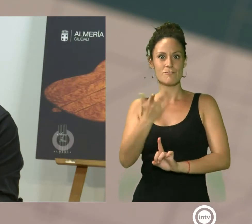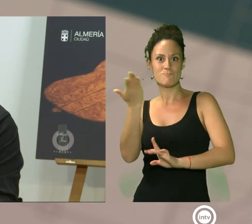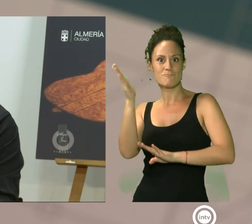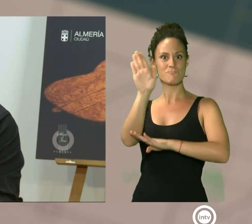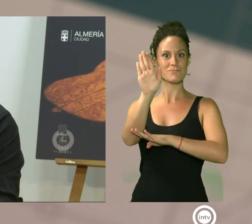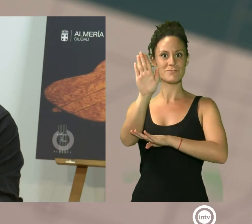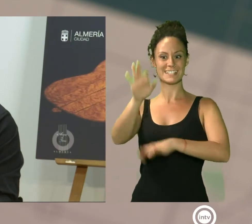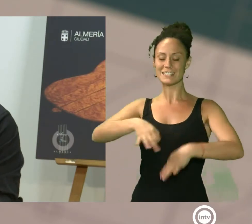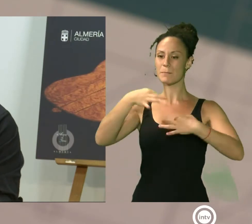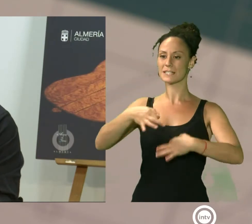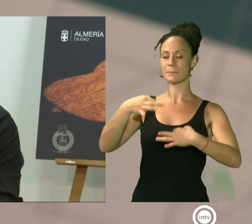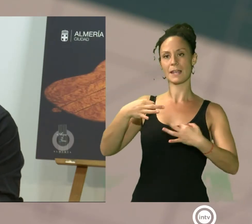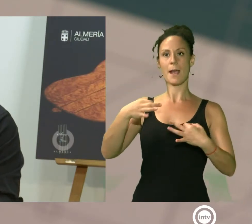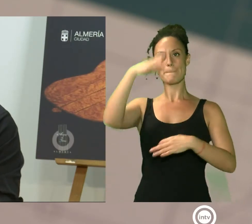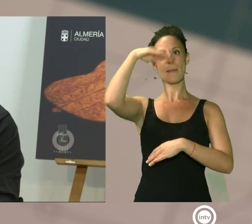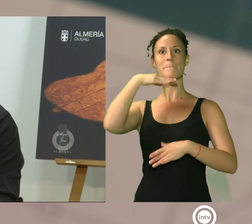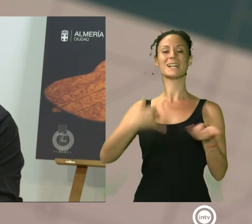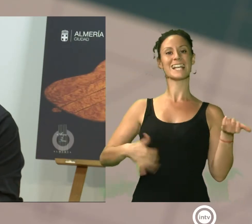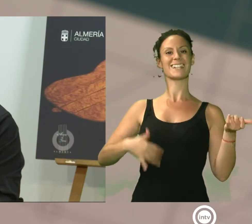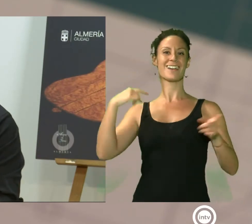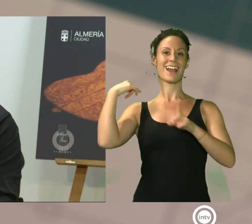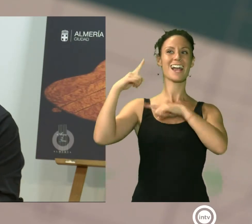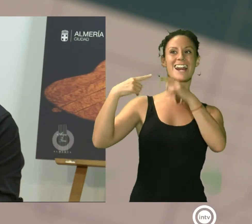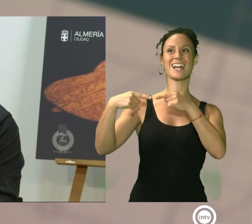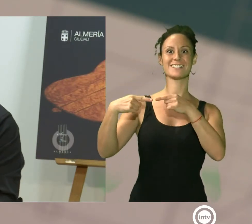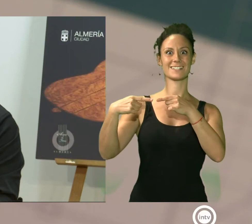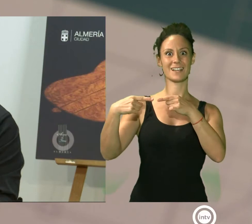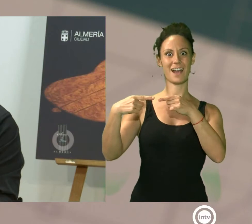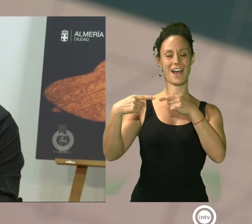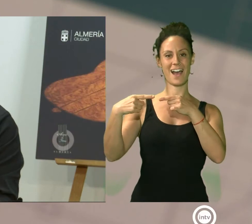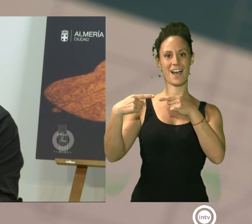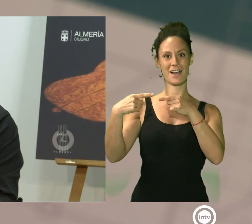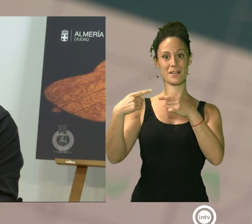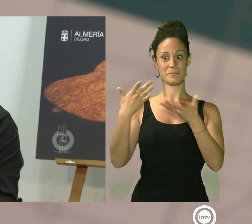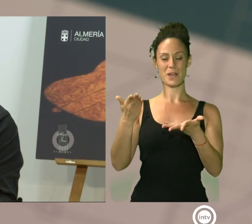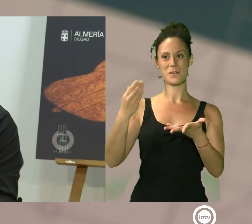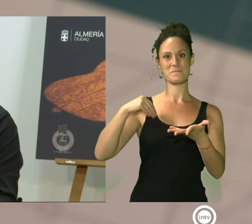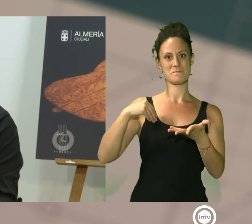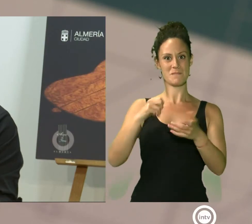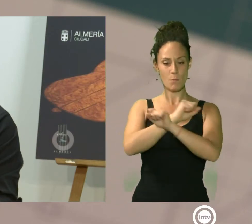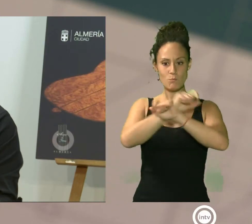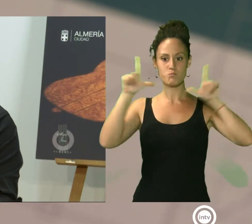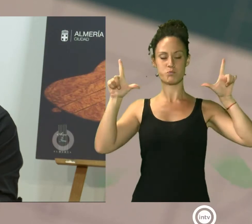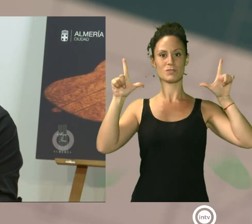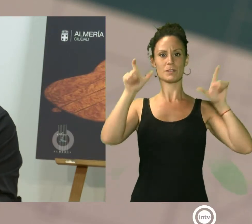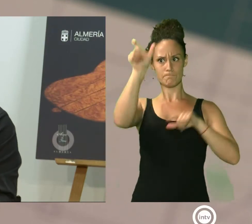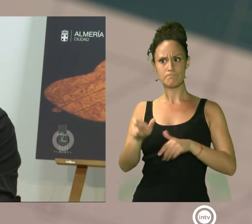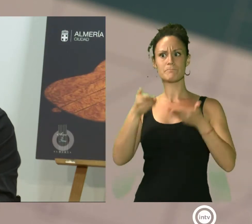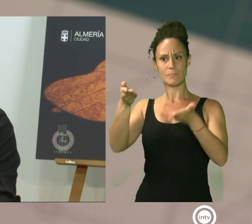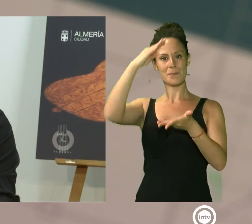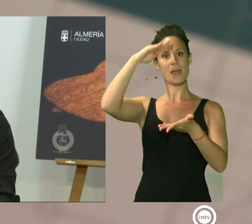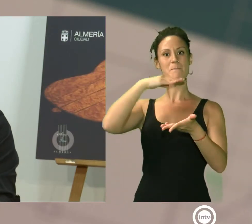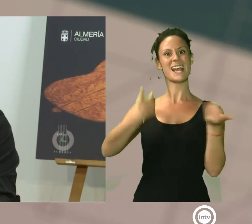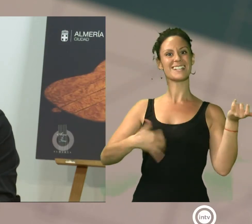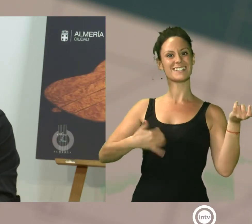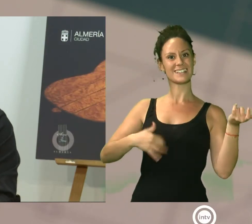Sí, el padre de la guitarra clásica. Nosotros queríamos... Nuestro caballo de batalla era también que se conociera Antonio de Torres como el padre de la guitarra flamenca. Es decir,